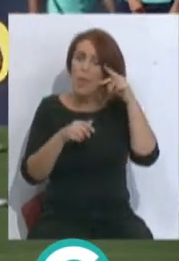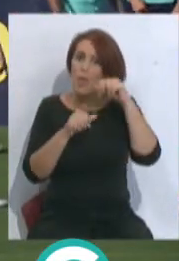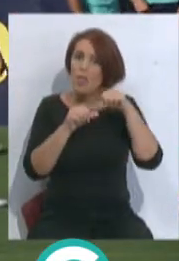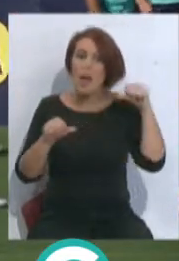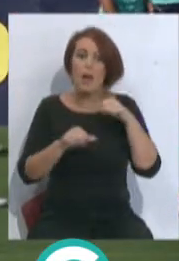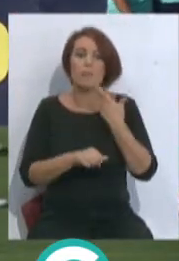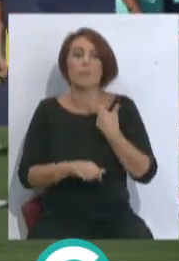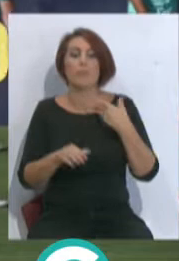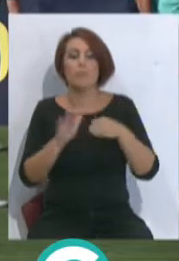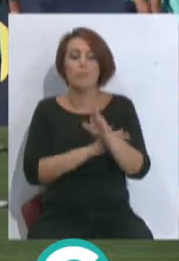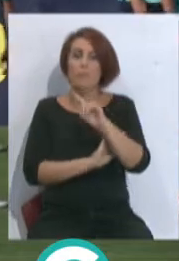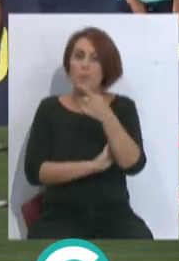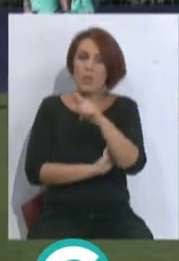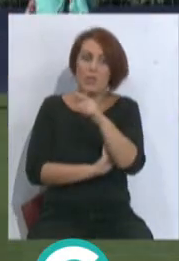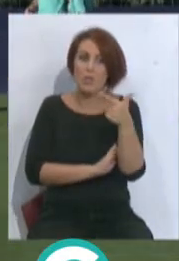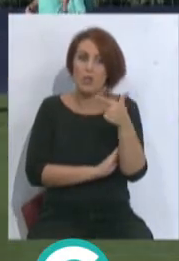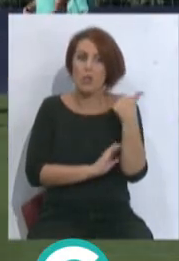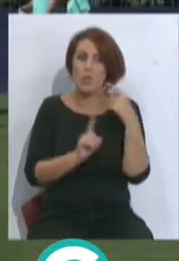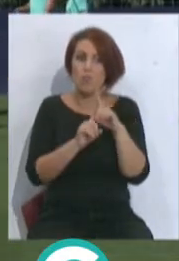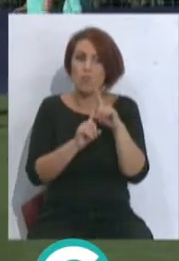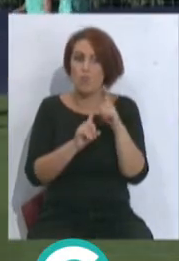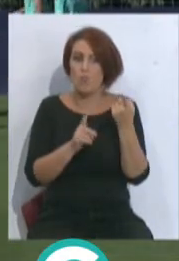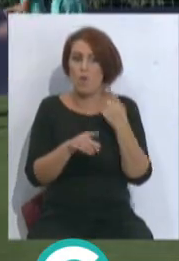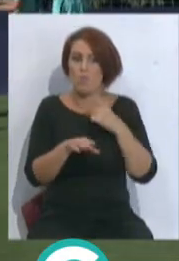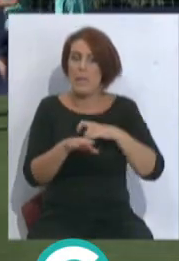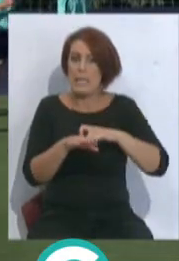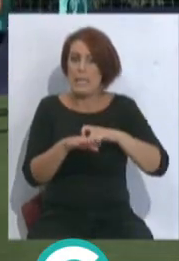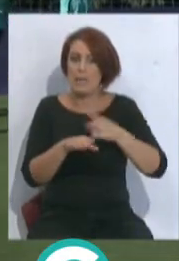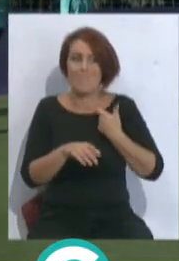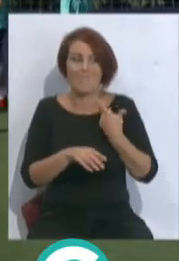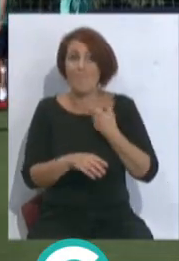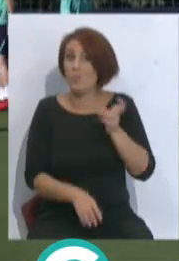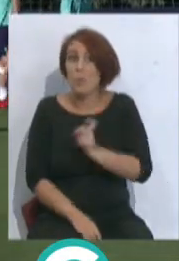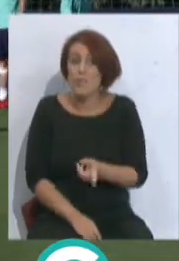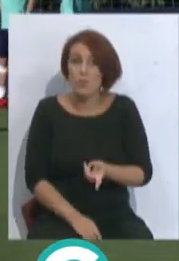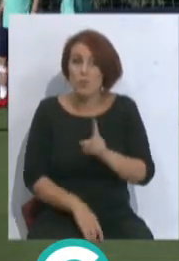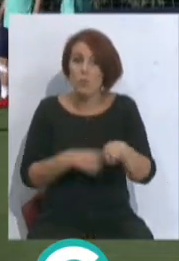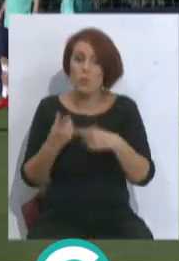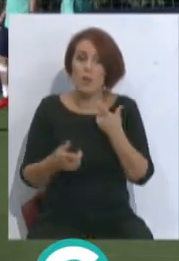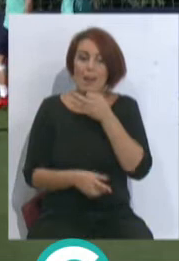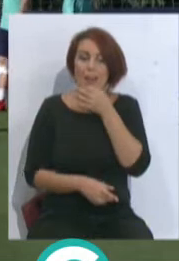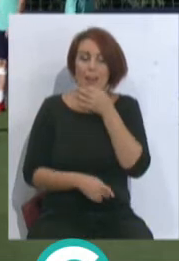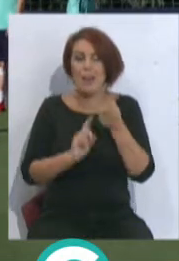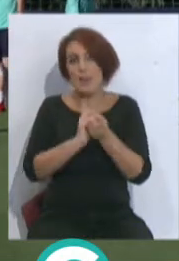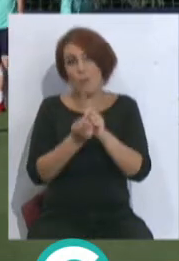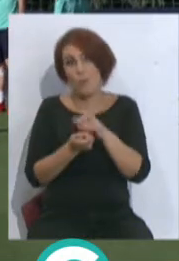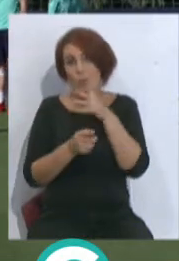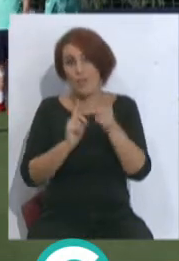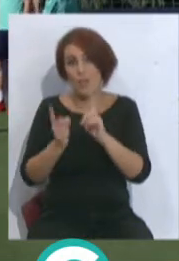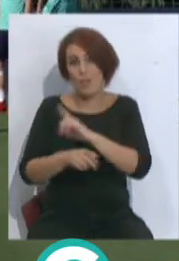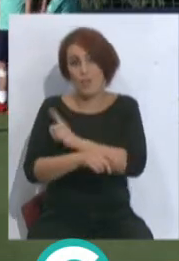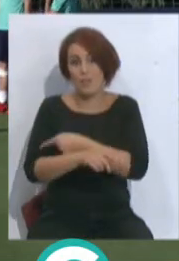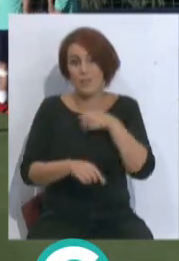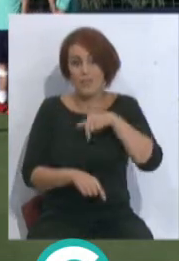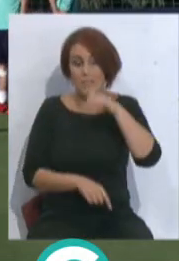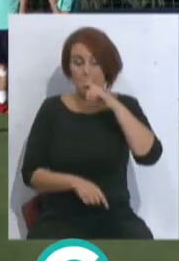cuanto a minutos en primera división, en que tuvieran ese pozo. Ese tipo de jugadores no han venido. Después se cambió el discurso, porque como la dirección deportiva se lleva muy bien